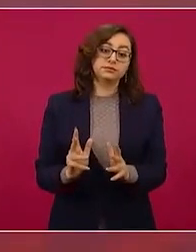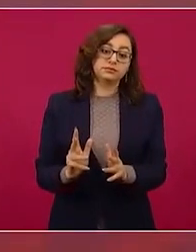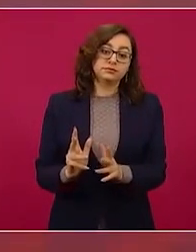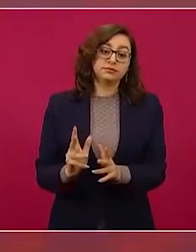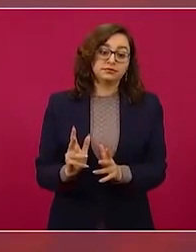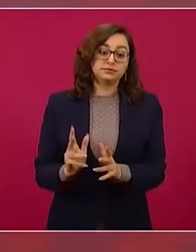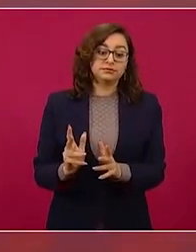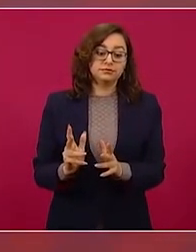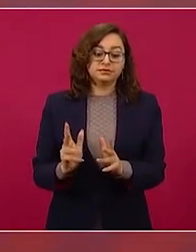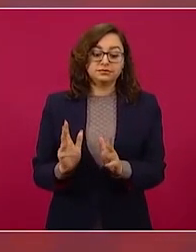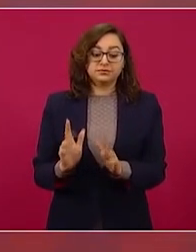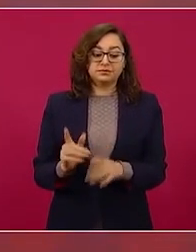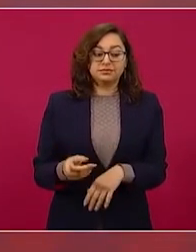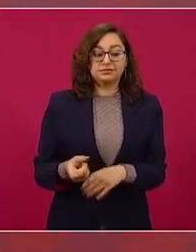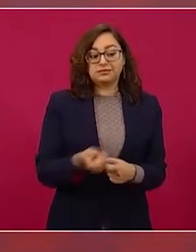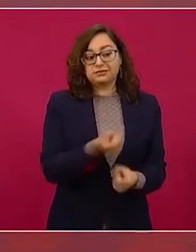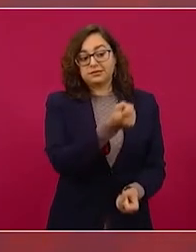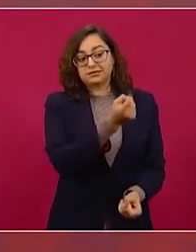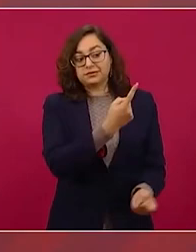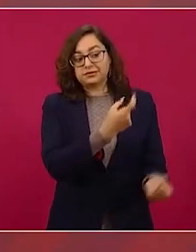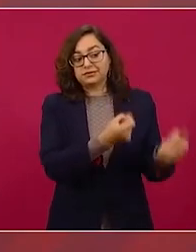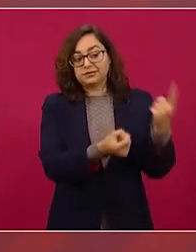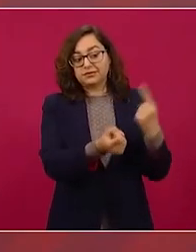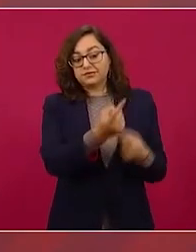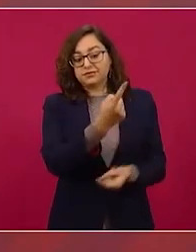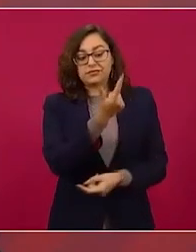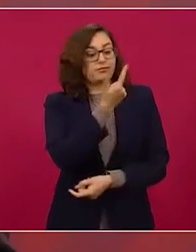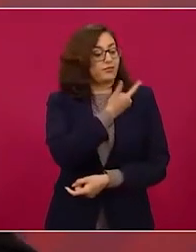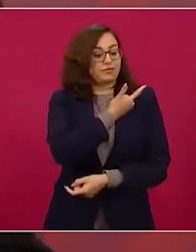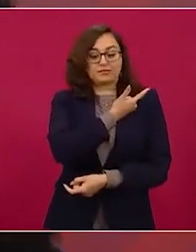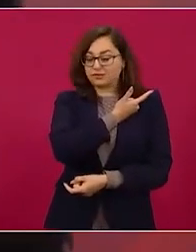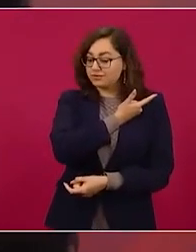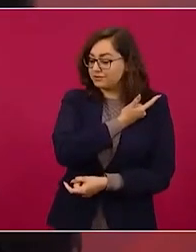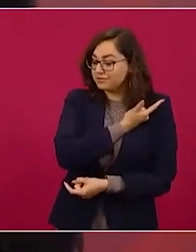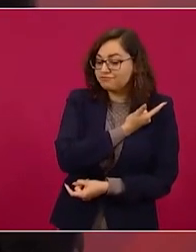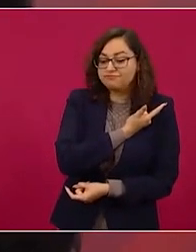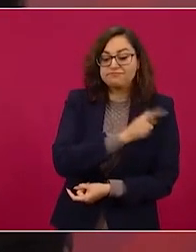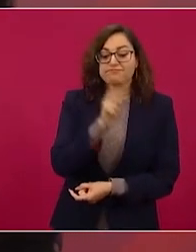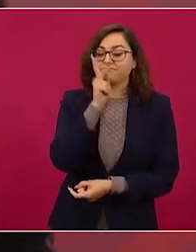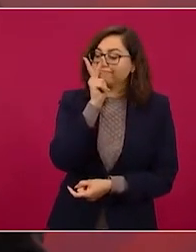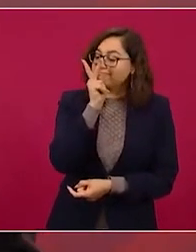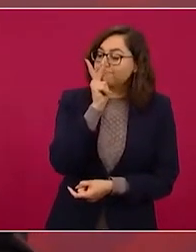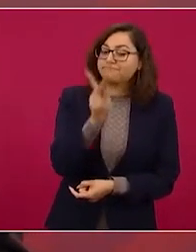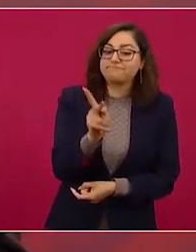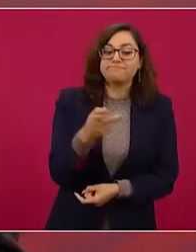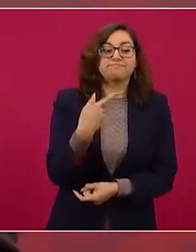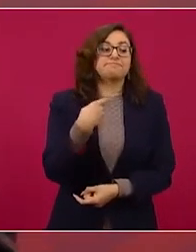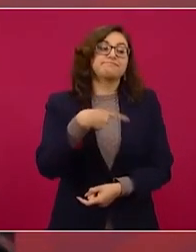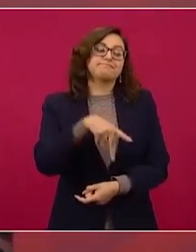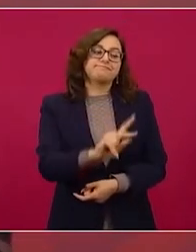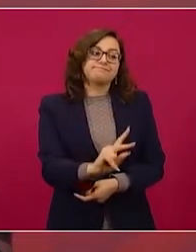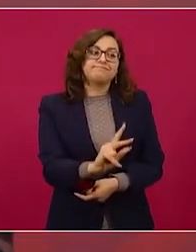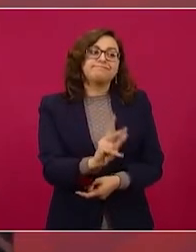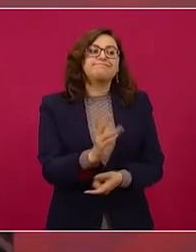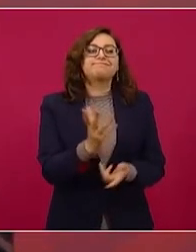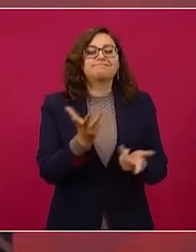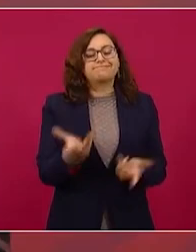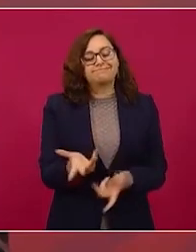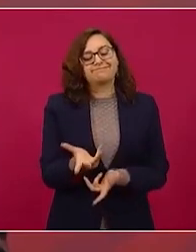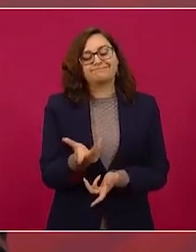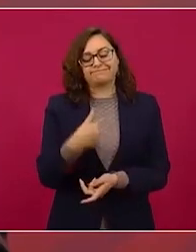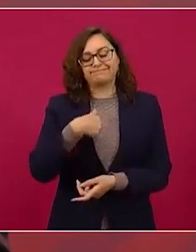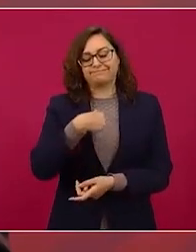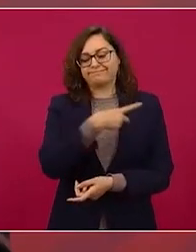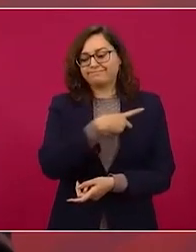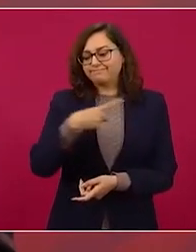esta expresión, o no debiera yo decirlo, pero sí se está recuperando mucho